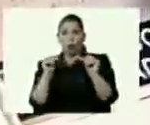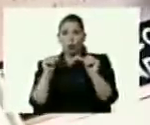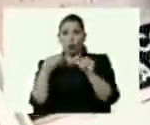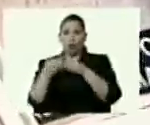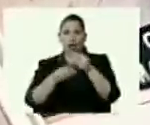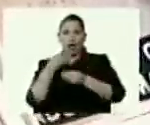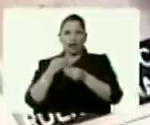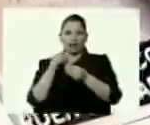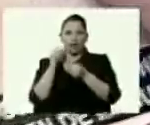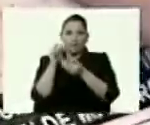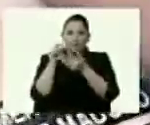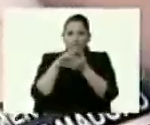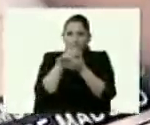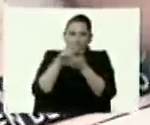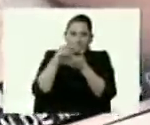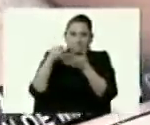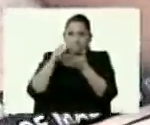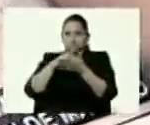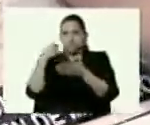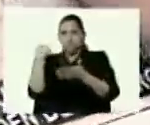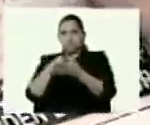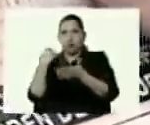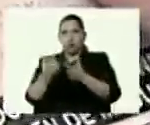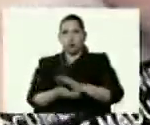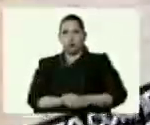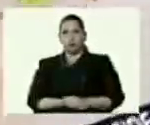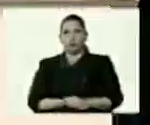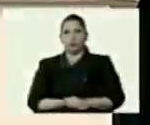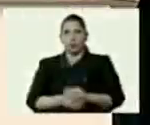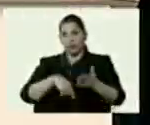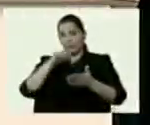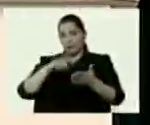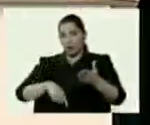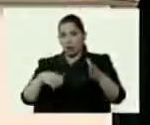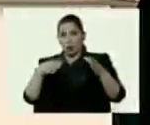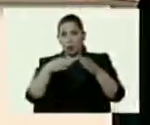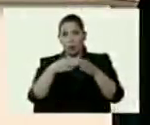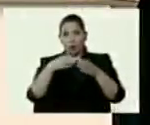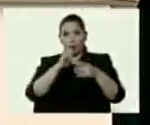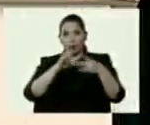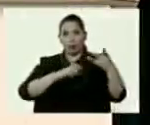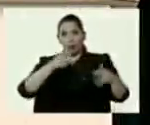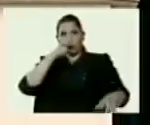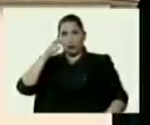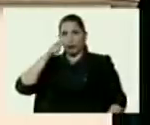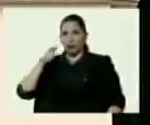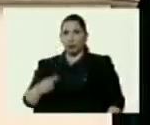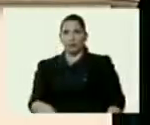del documento del radiograma firmado por el Comando Estratégico Operacional.